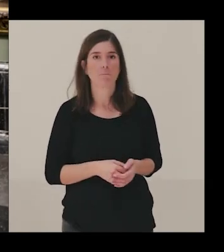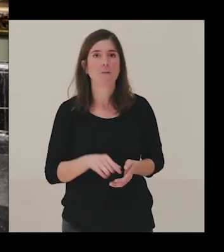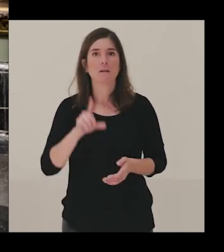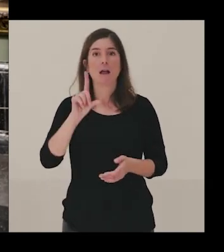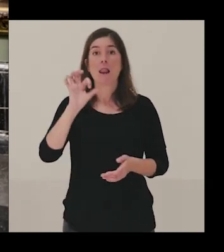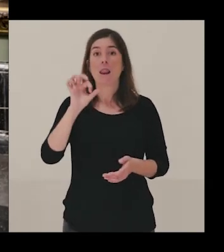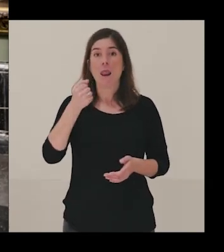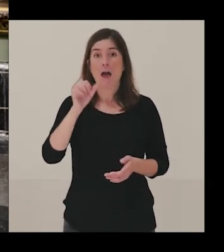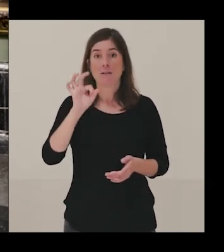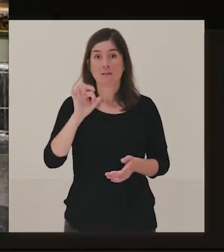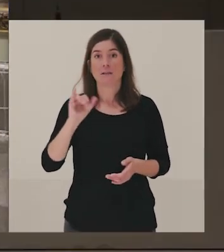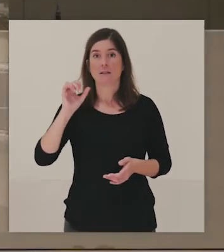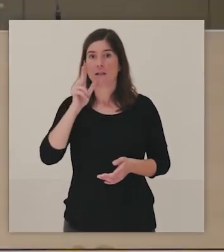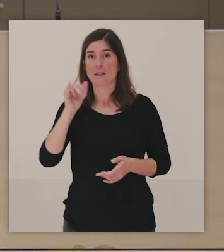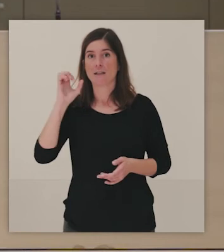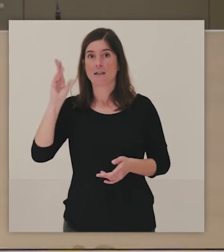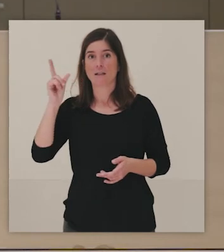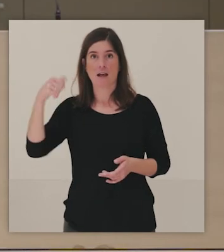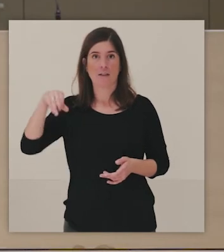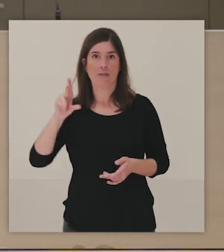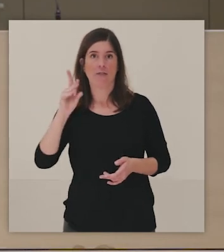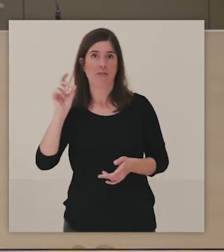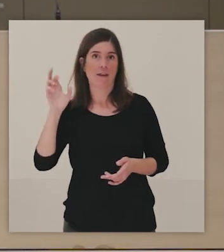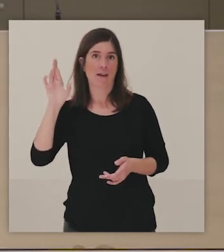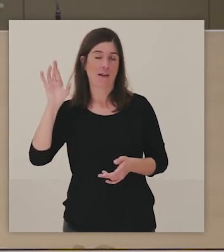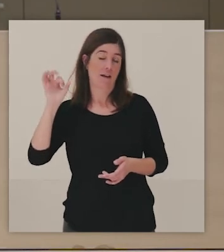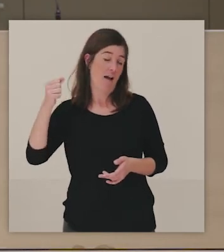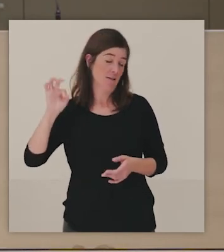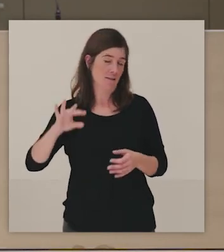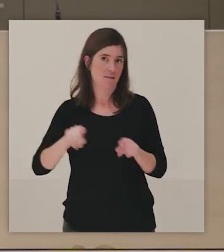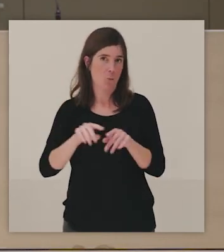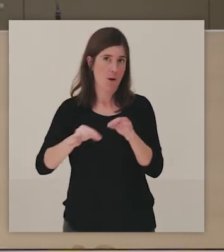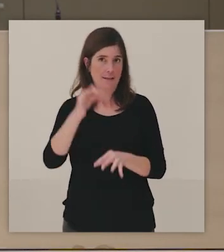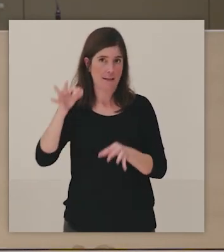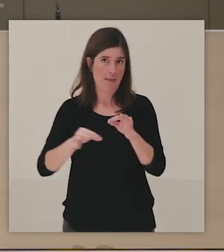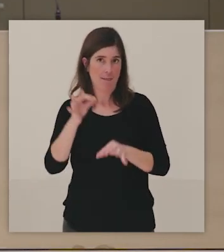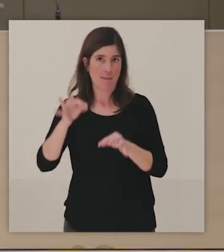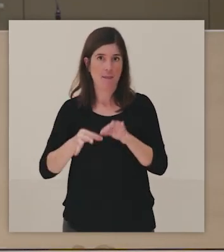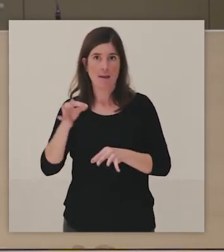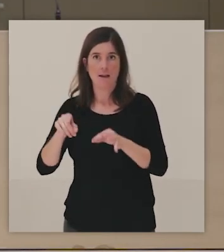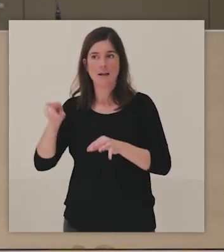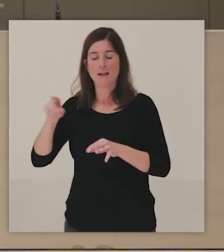Clara Campoamor. El CEPA es un, no sé si se llaman igual aquí, es un centro de educación de adultos.